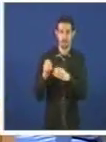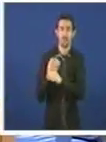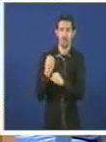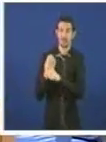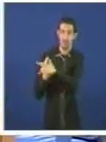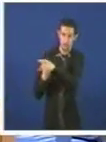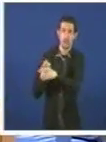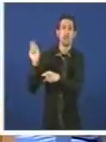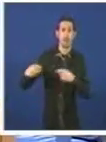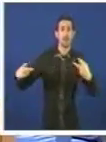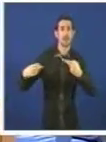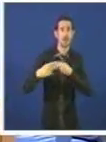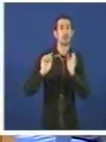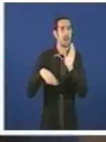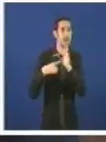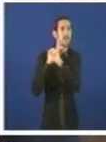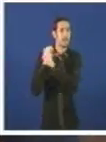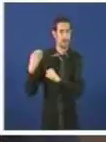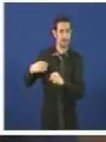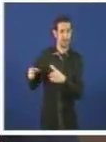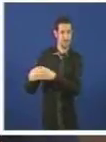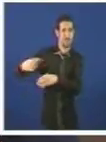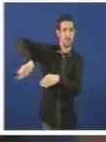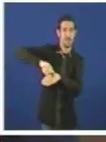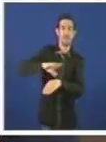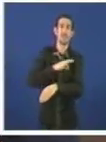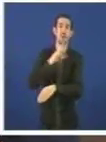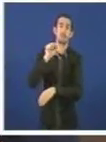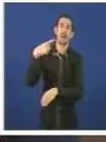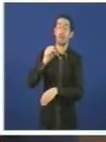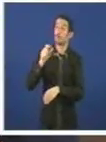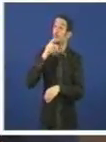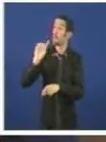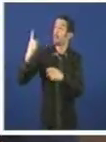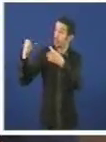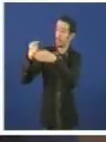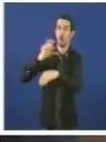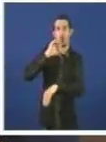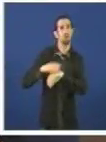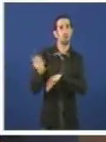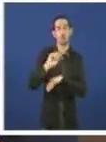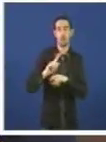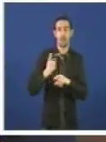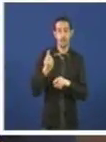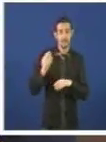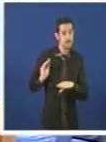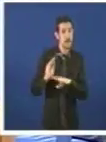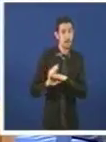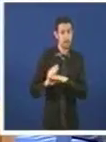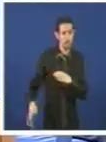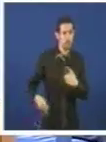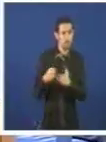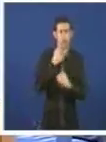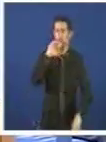da dependencia, señor Parga. E foi o primero porque foi o primero en incumplíla, foi o primero e que non achegou a financiación que tiña que achegar como